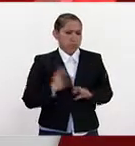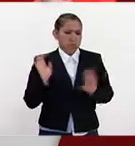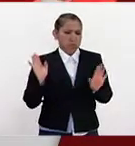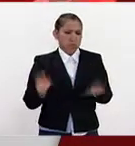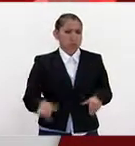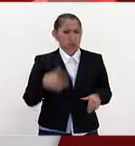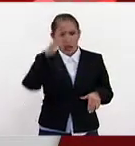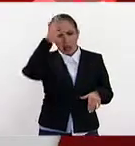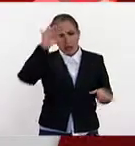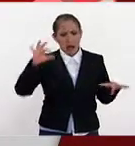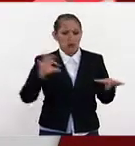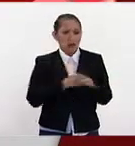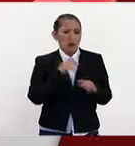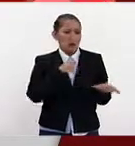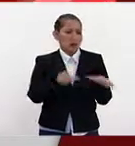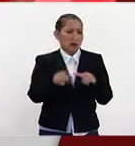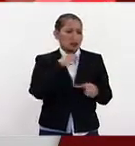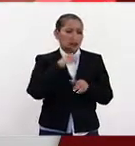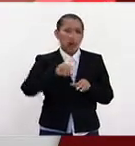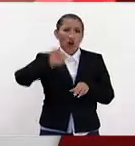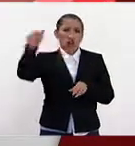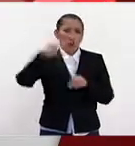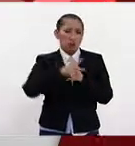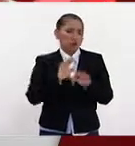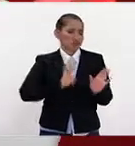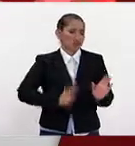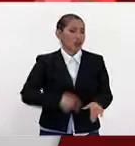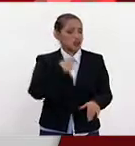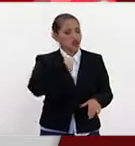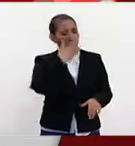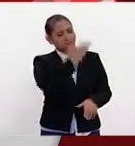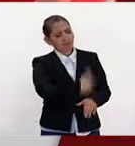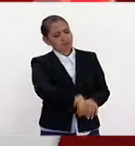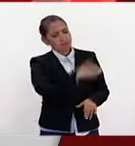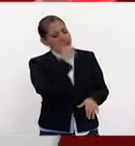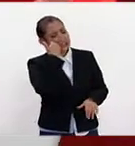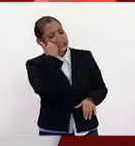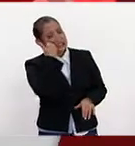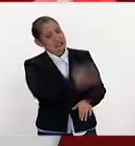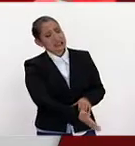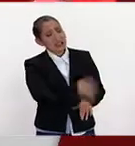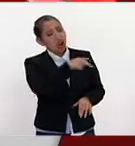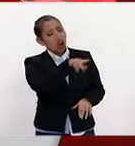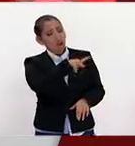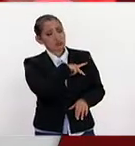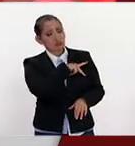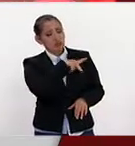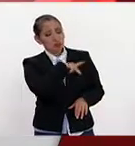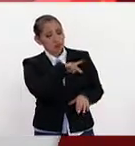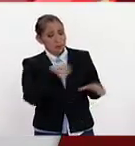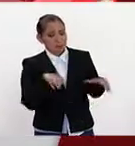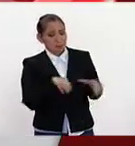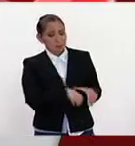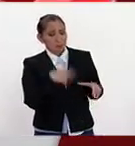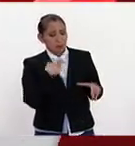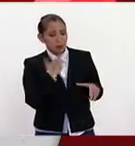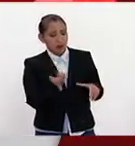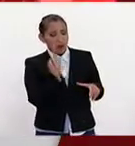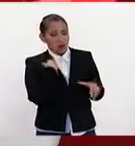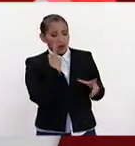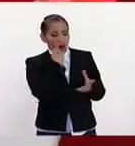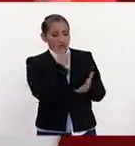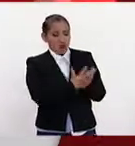pactos comerciales a nivel multilateral, que él busca hacerlo de manera bilateral.